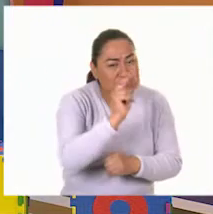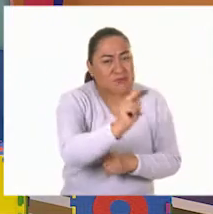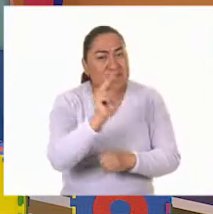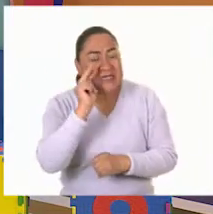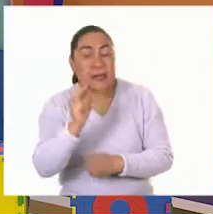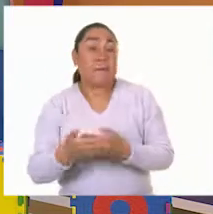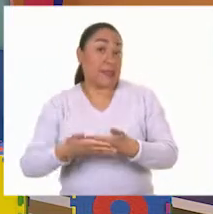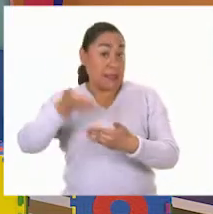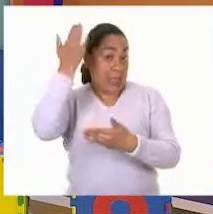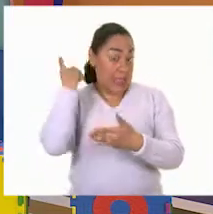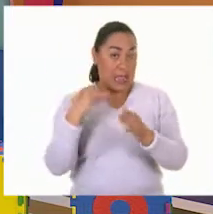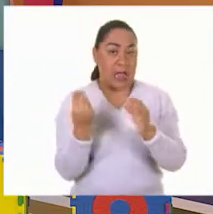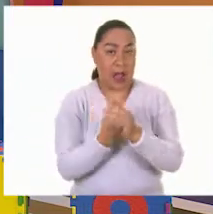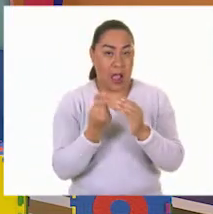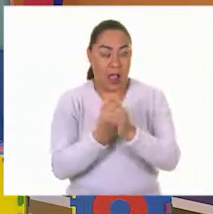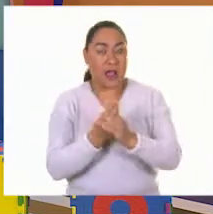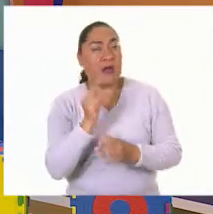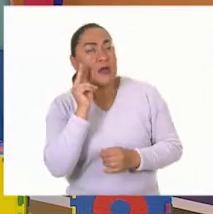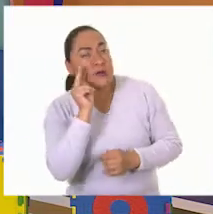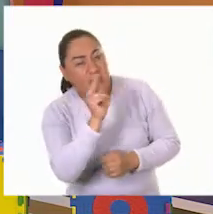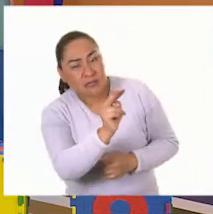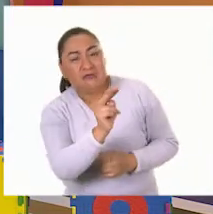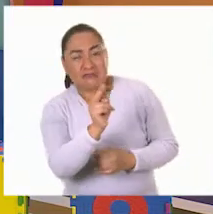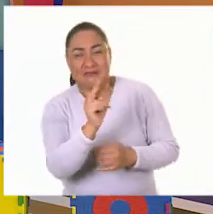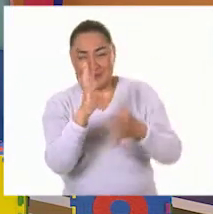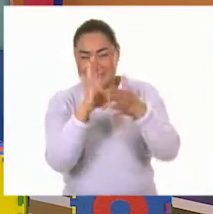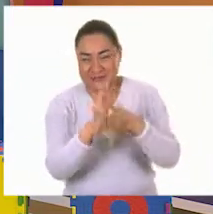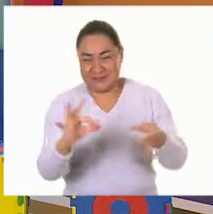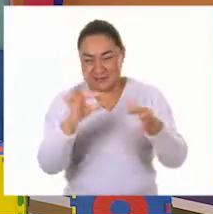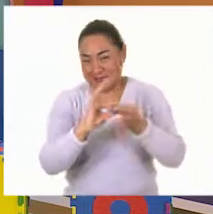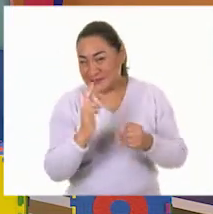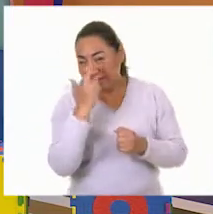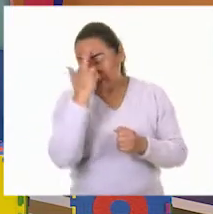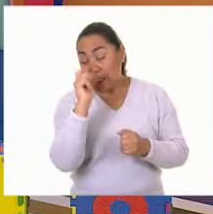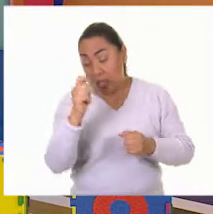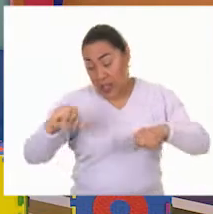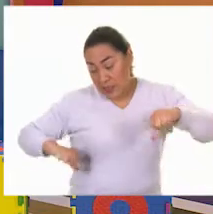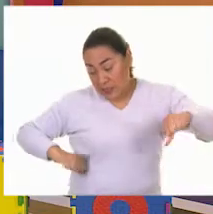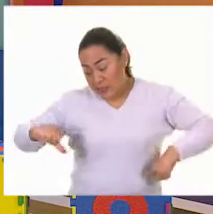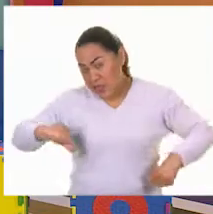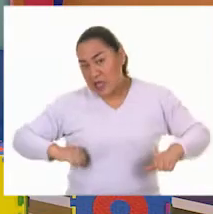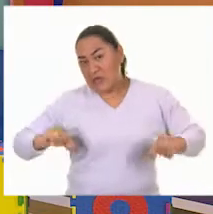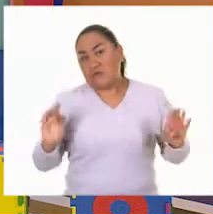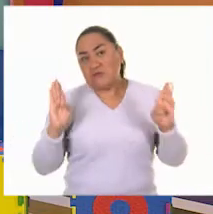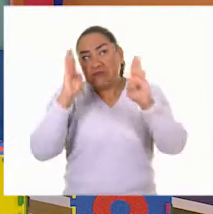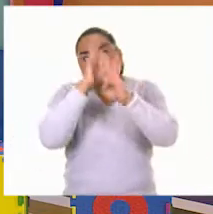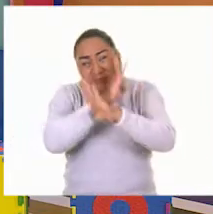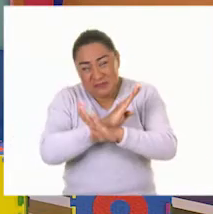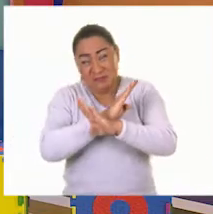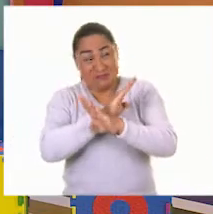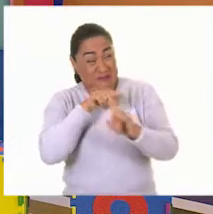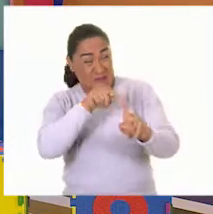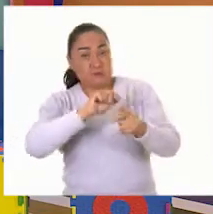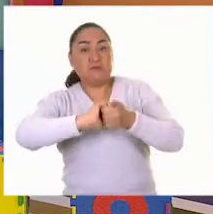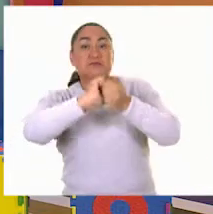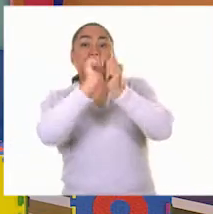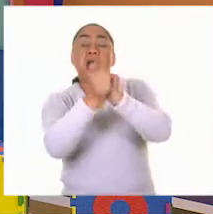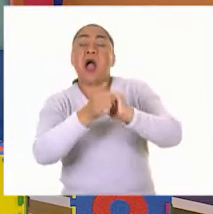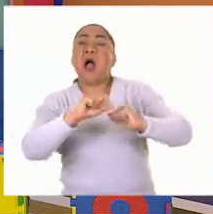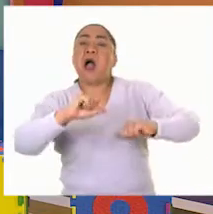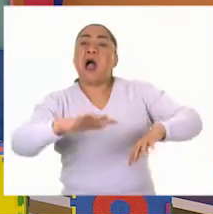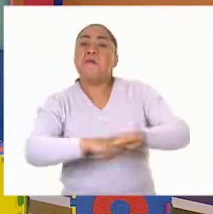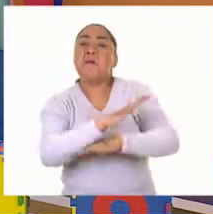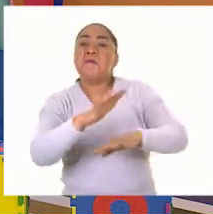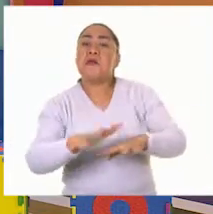La clase pasada vimos algunos elementos que hacen que una actividad recreativa pueda cambiar. En este caso,